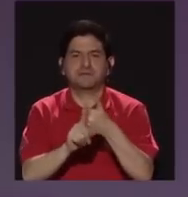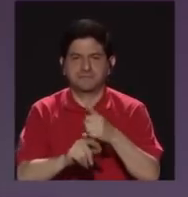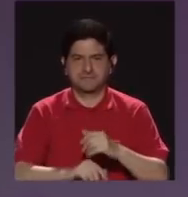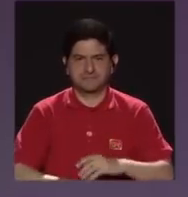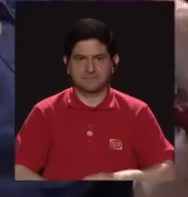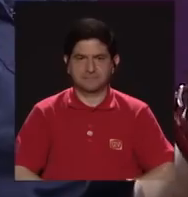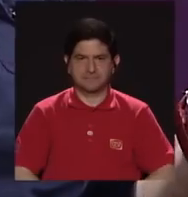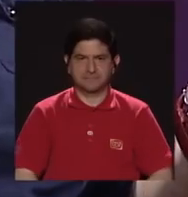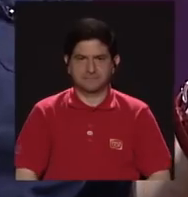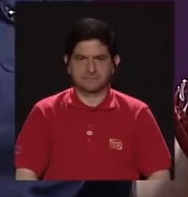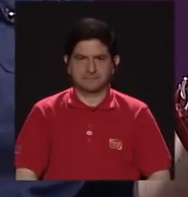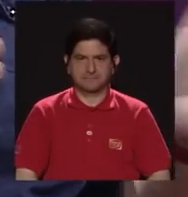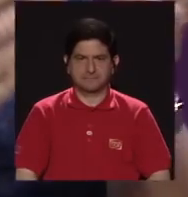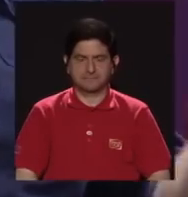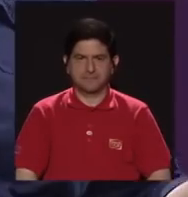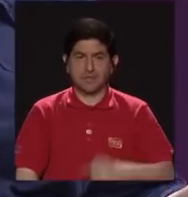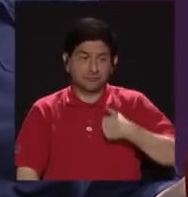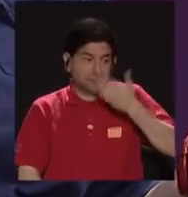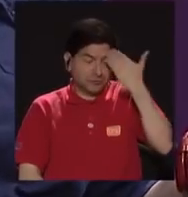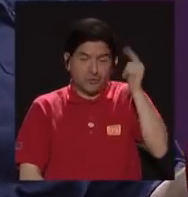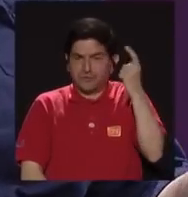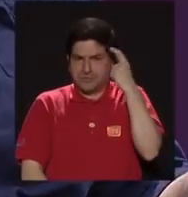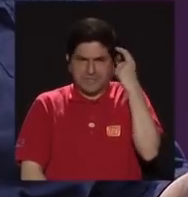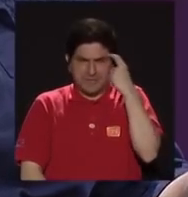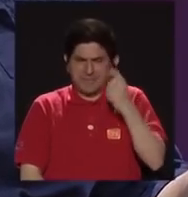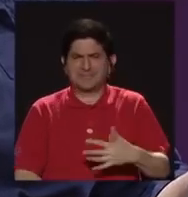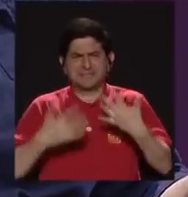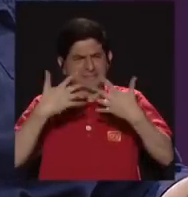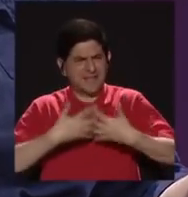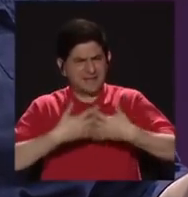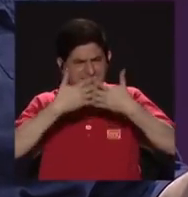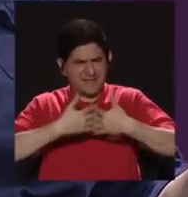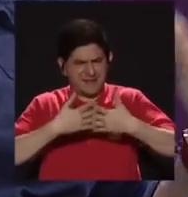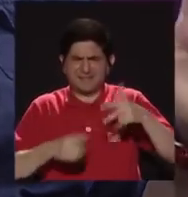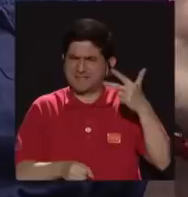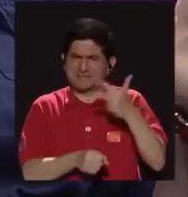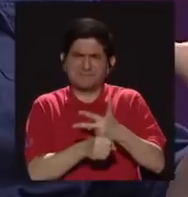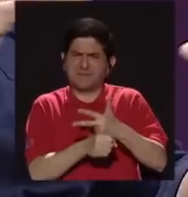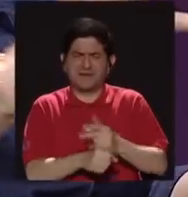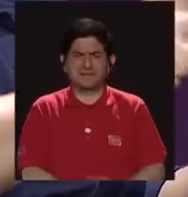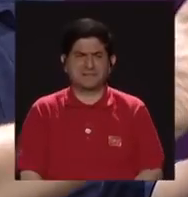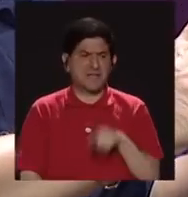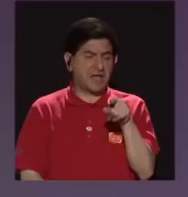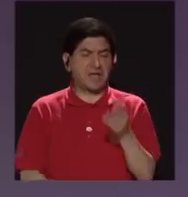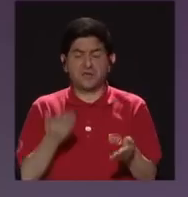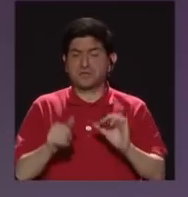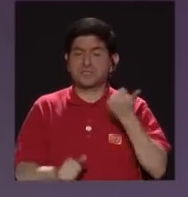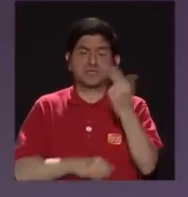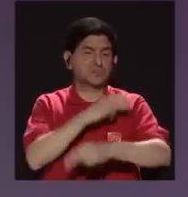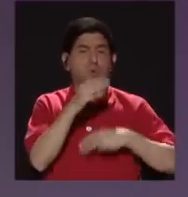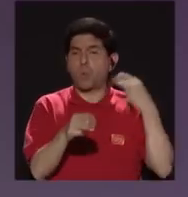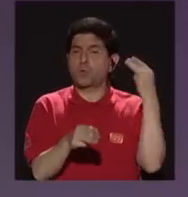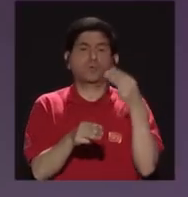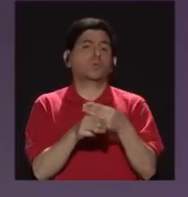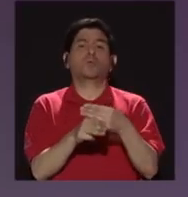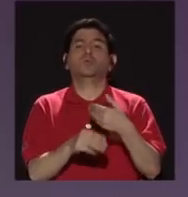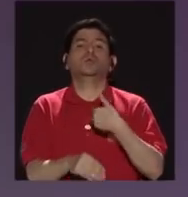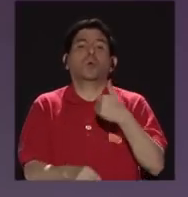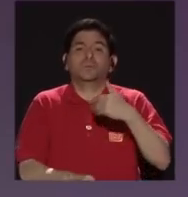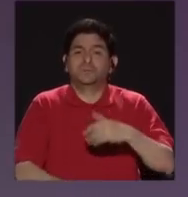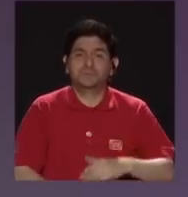¿verdad? Incluso, yo no sé qué pensar del empresariado guatemalteco, es como si ellos vivieran en otro mundo, ¿verdad?